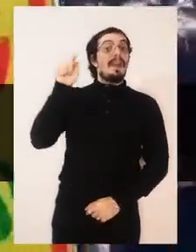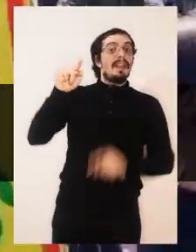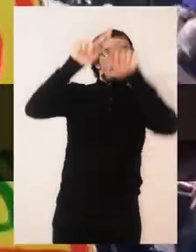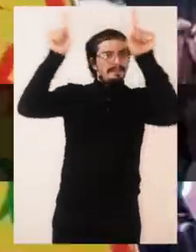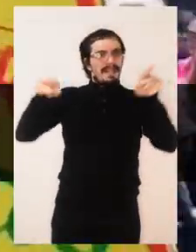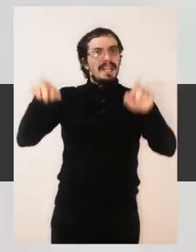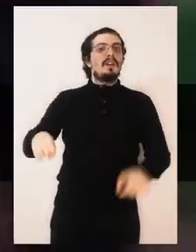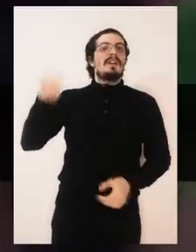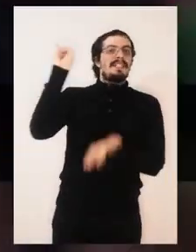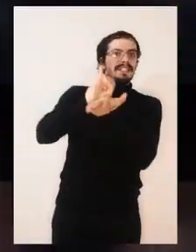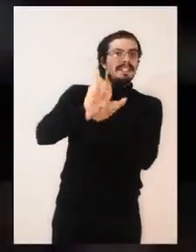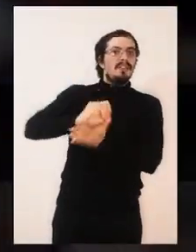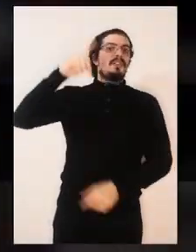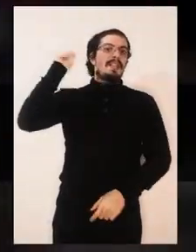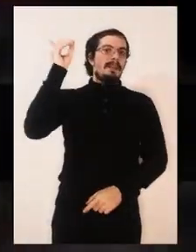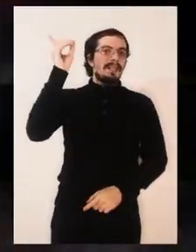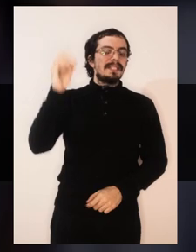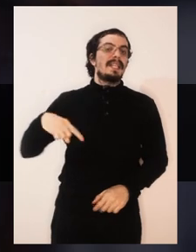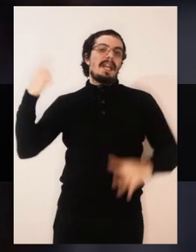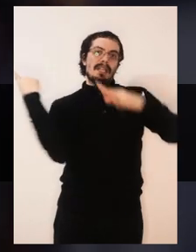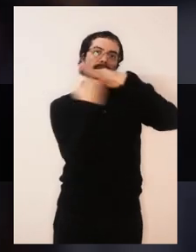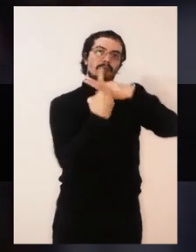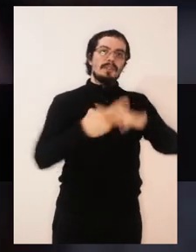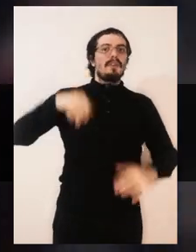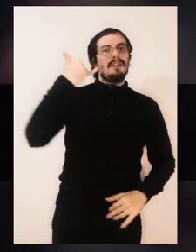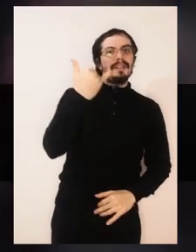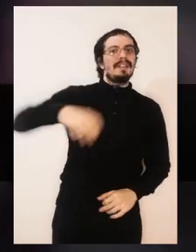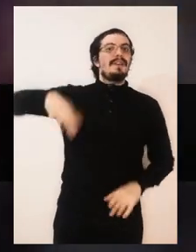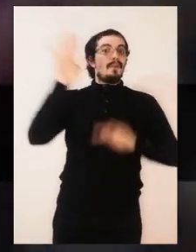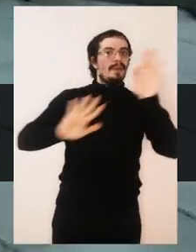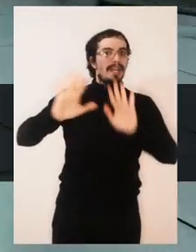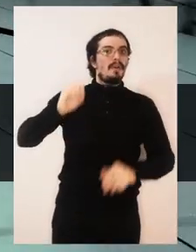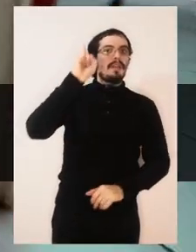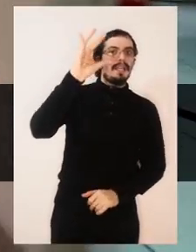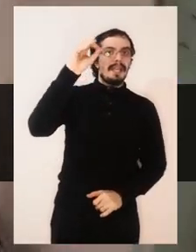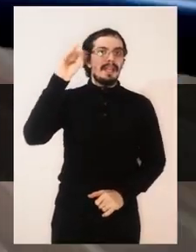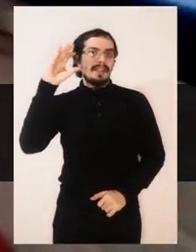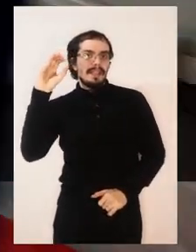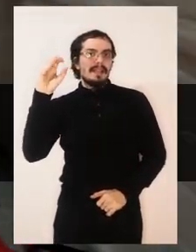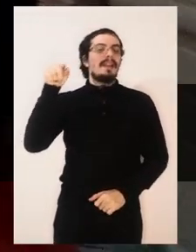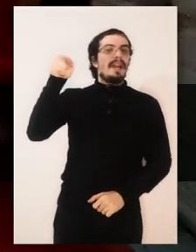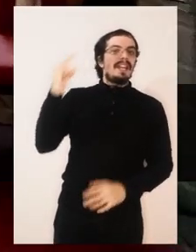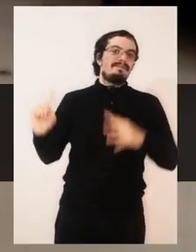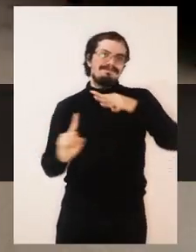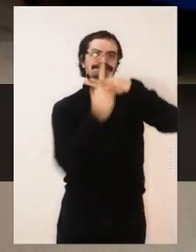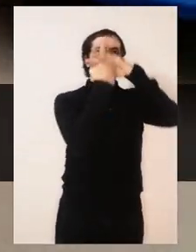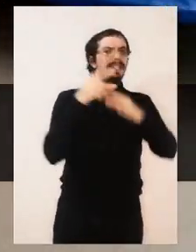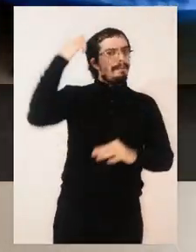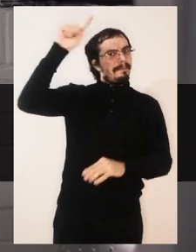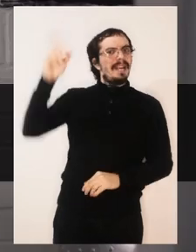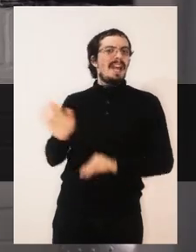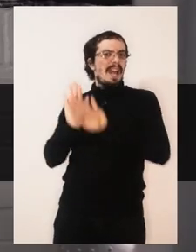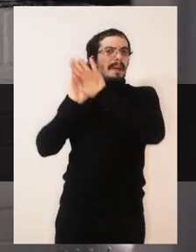marco, el Instituto de la Discapacidad, Inclusión y Cuidados, IDIC, nace con la misión de contribuir